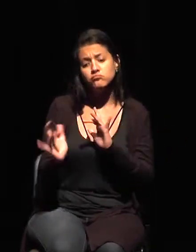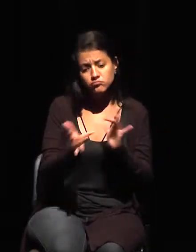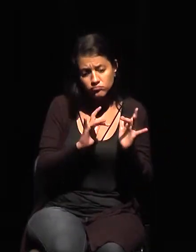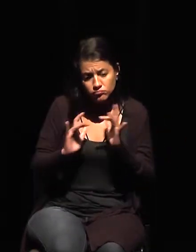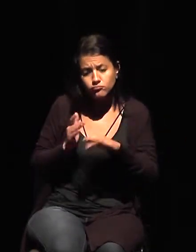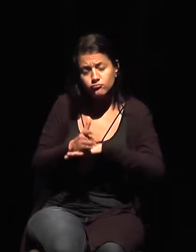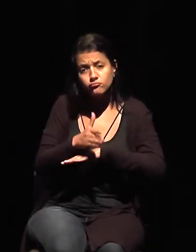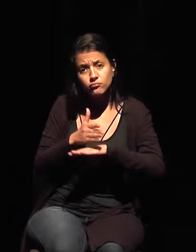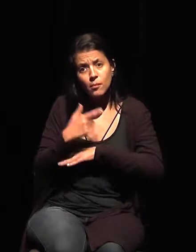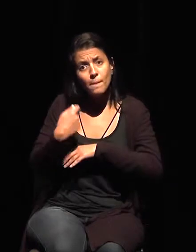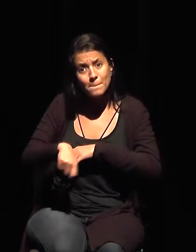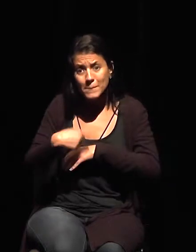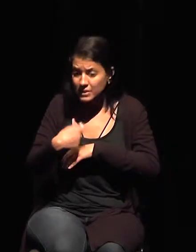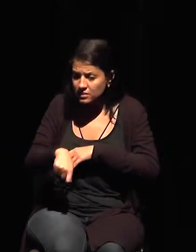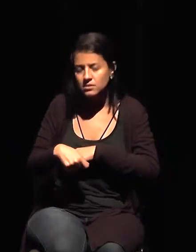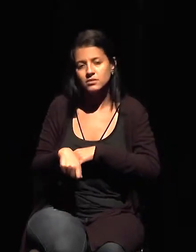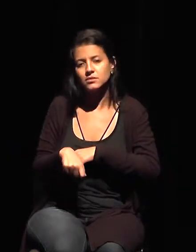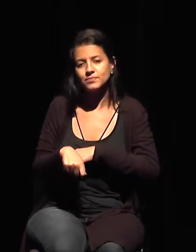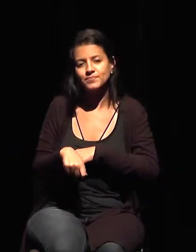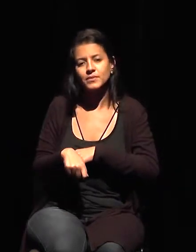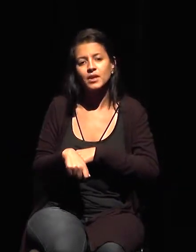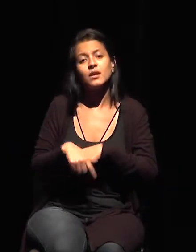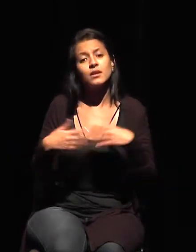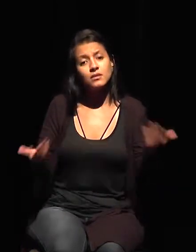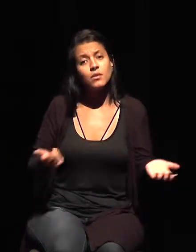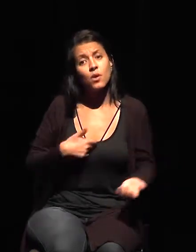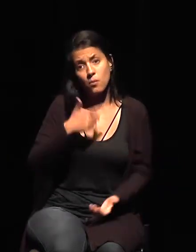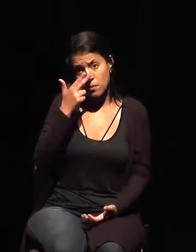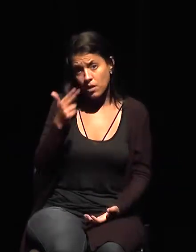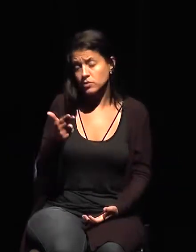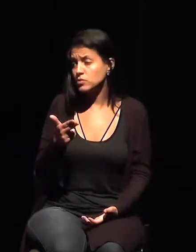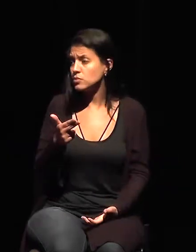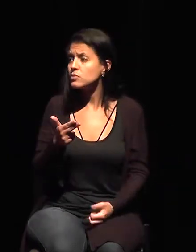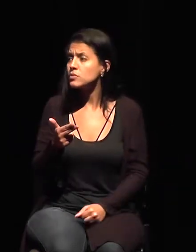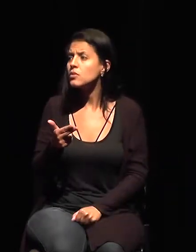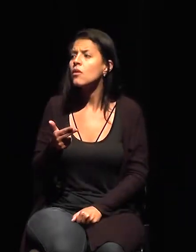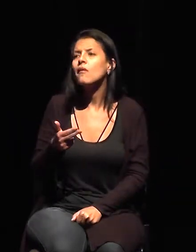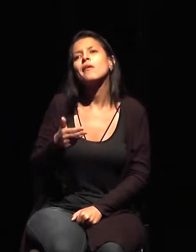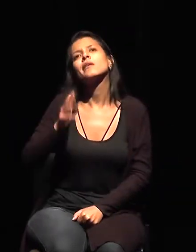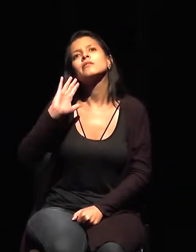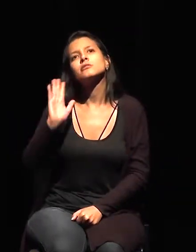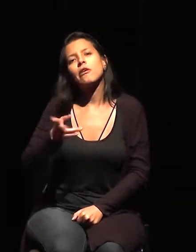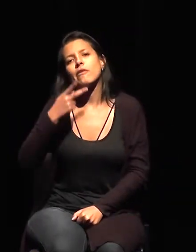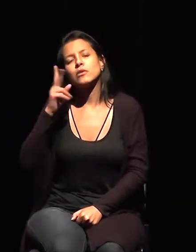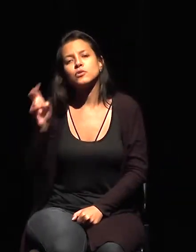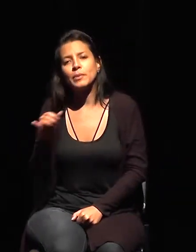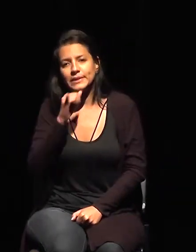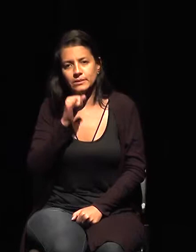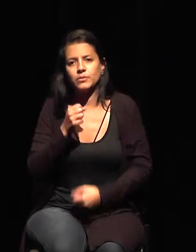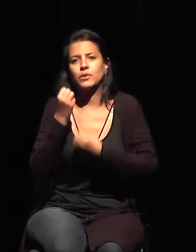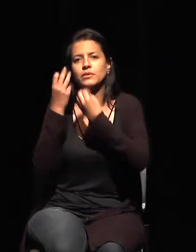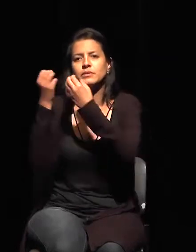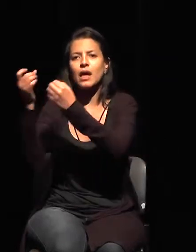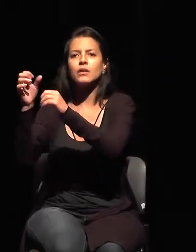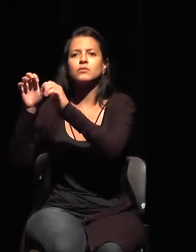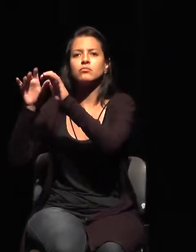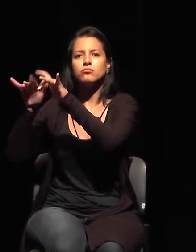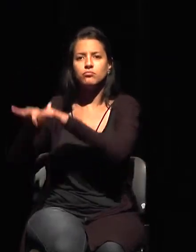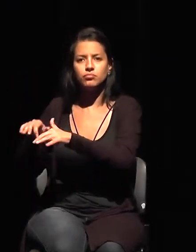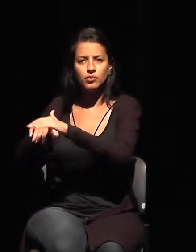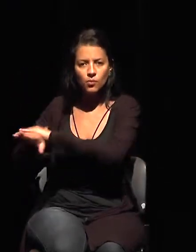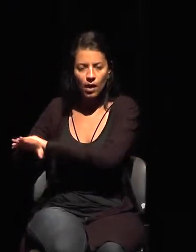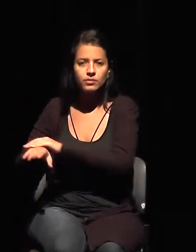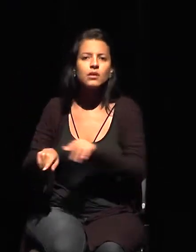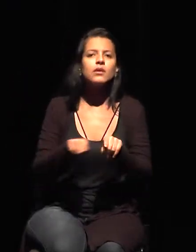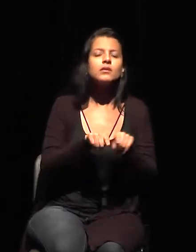tenemos que participar. Se ha hablado aquí de las herramientas como banco de datos, difusión de las obras robadas o hurtadas y me